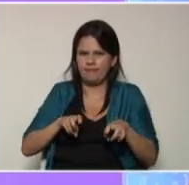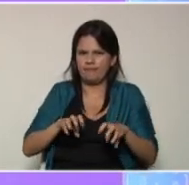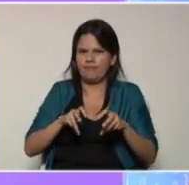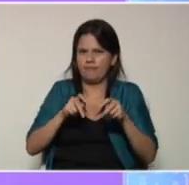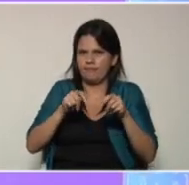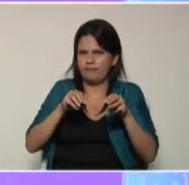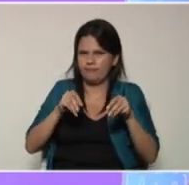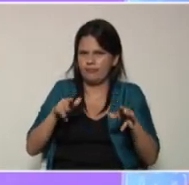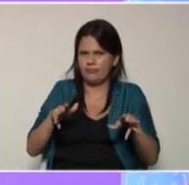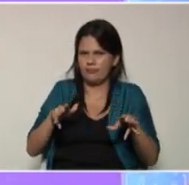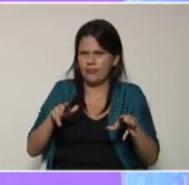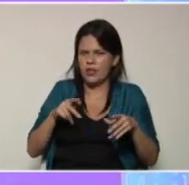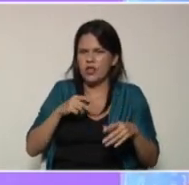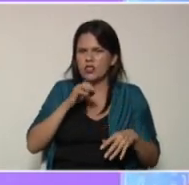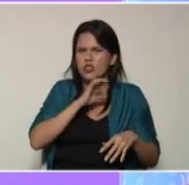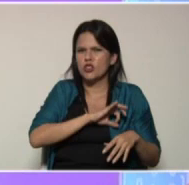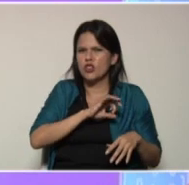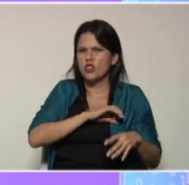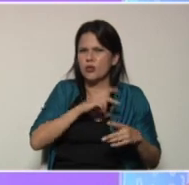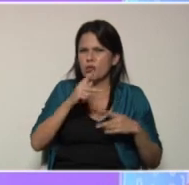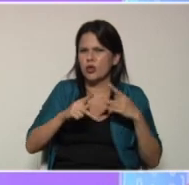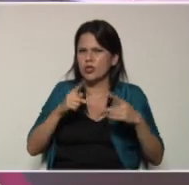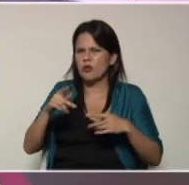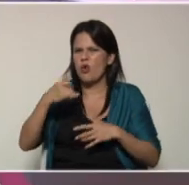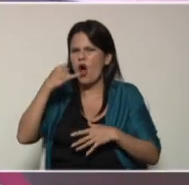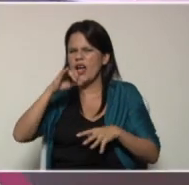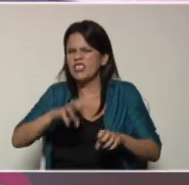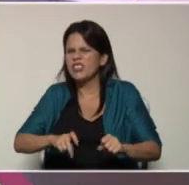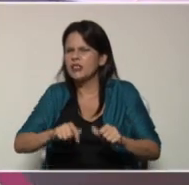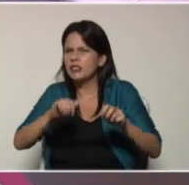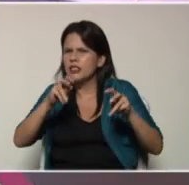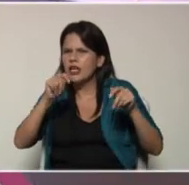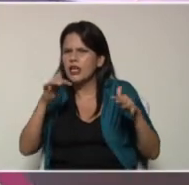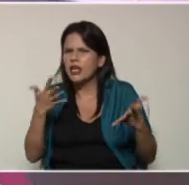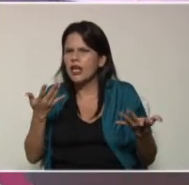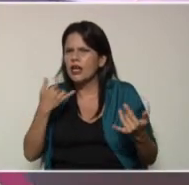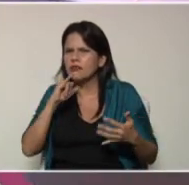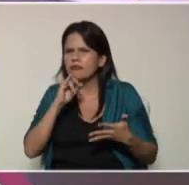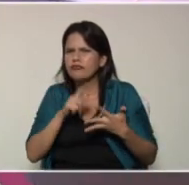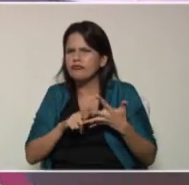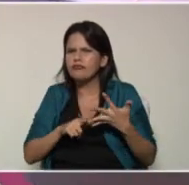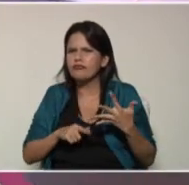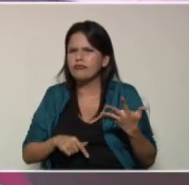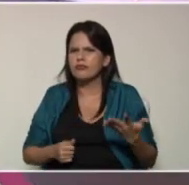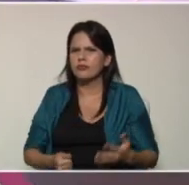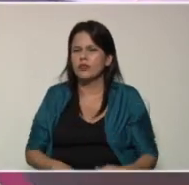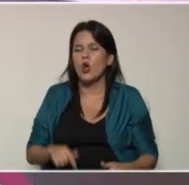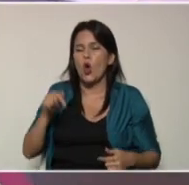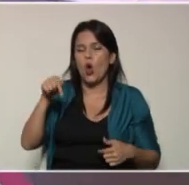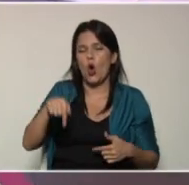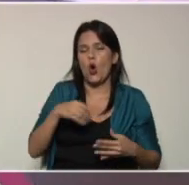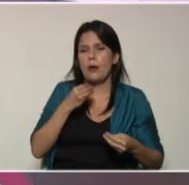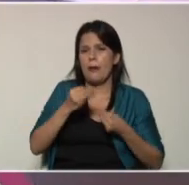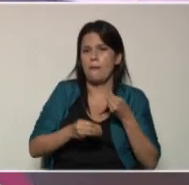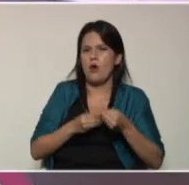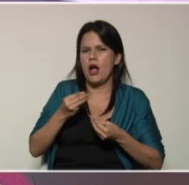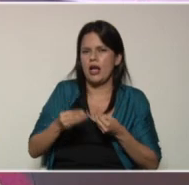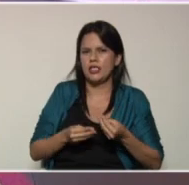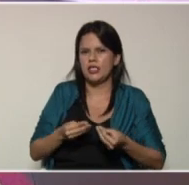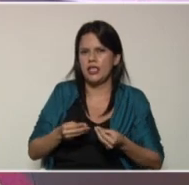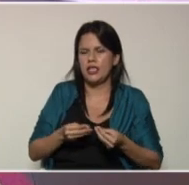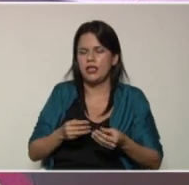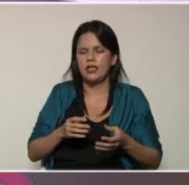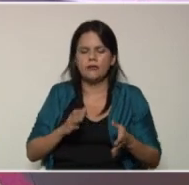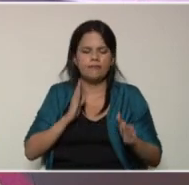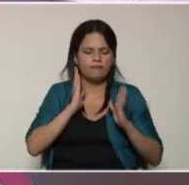socioproductivo. Veo que hay por allí algunos abonos, algunas tierras. Cuéntenme qué vamos a hacer. Así es, José Leonardo. El día de hoy vamos a hacer la preparación